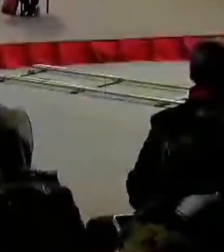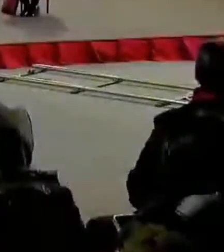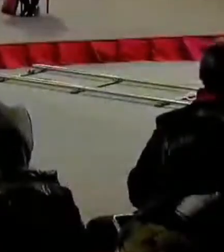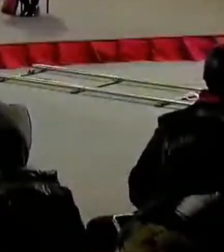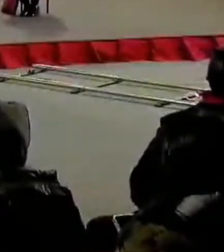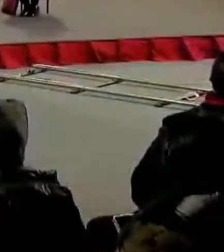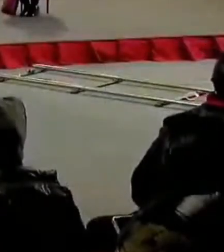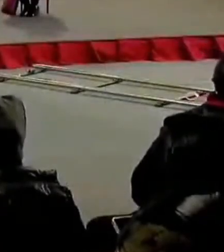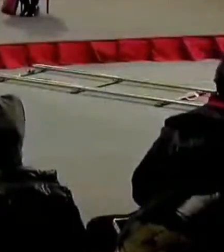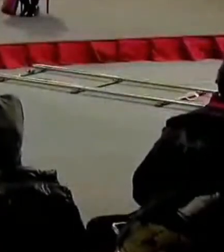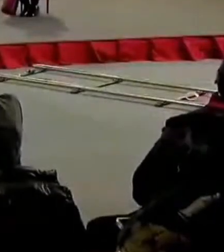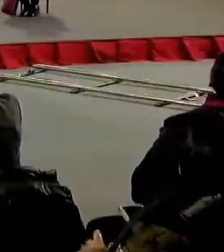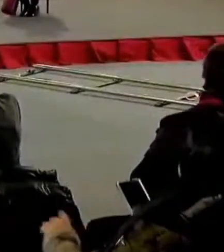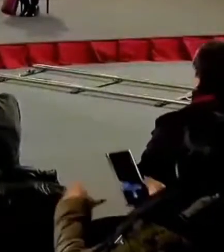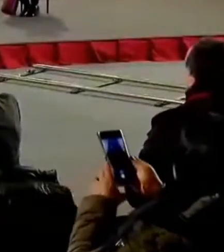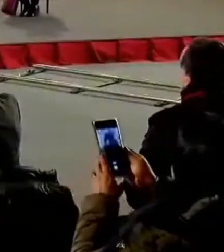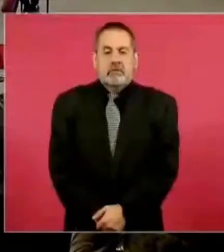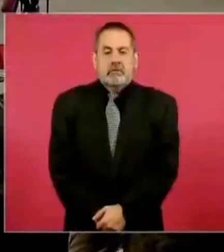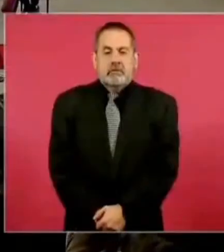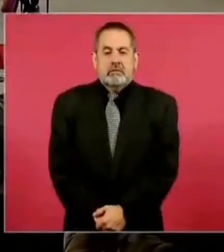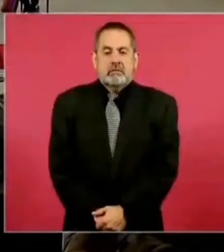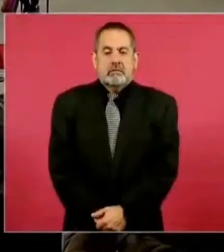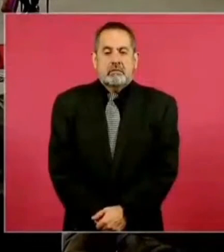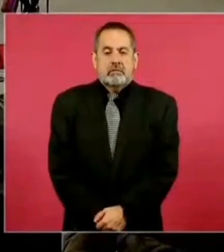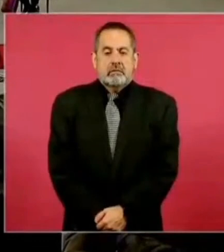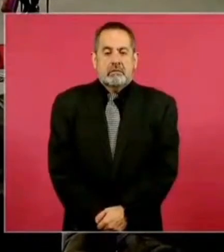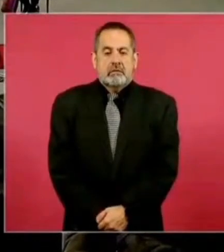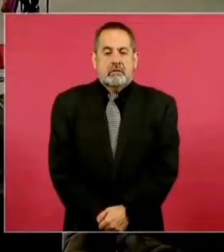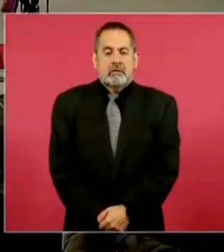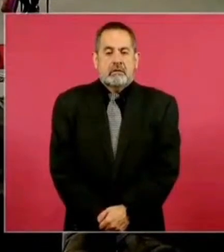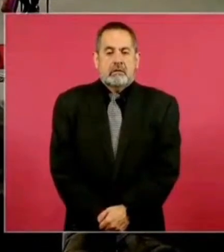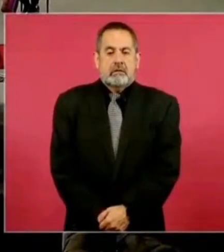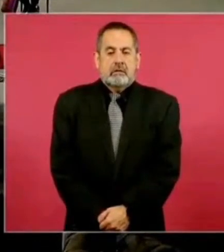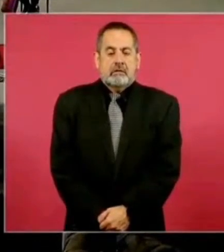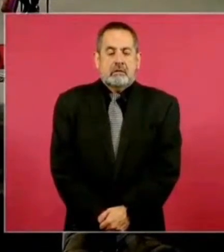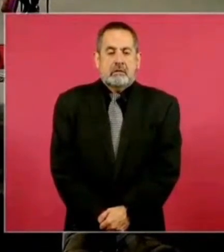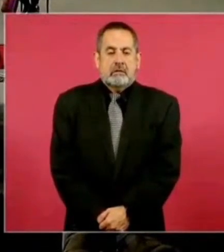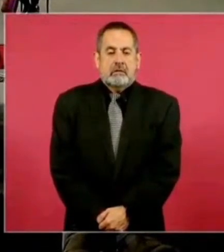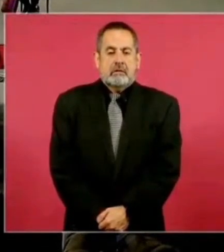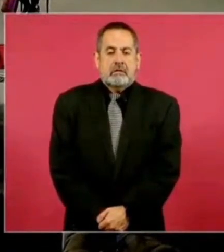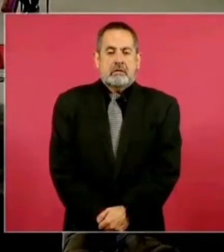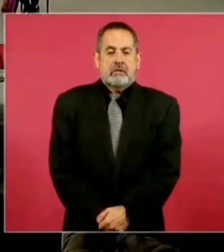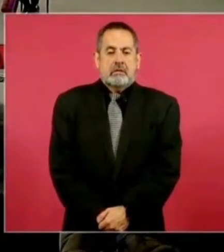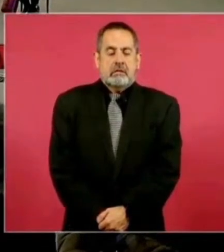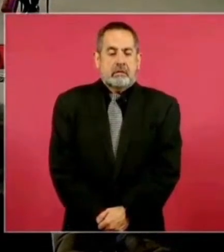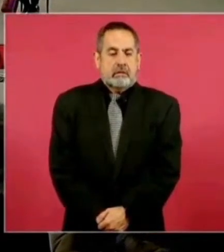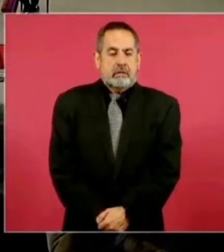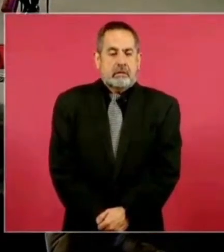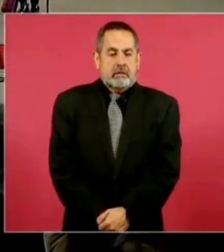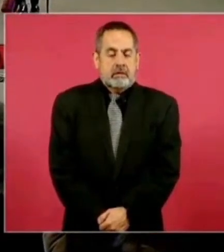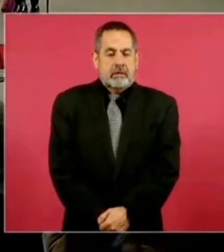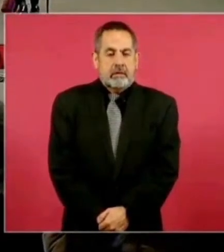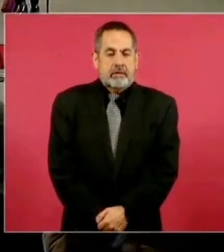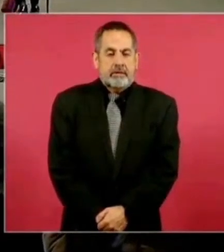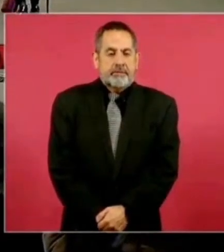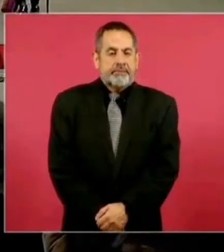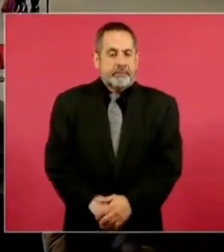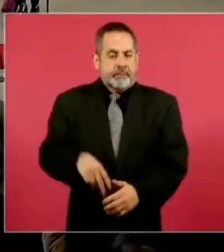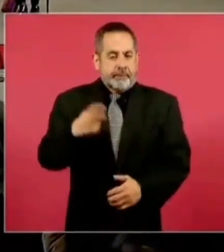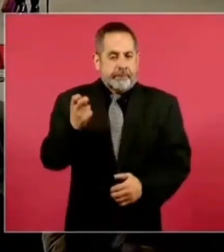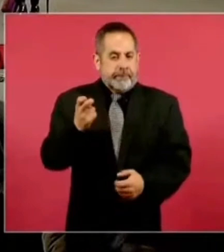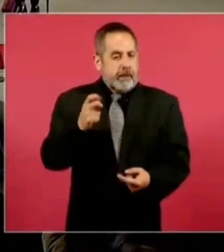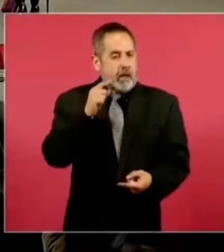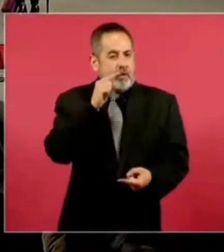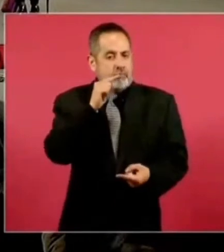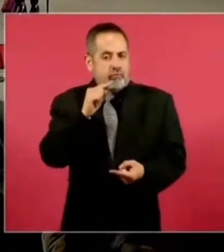que se ha obtenido.